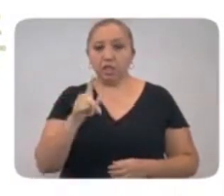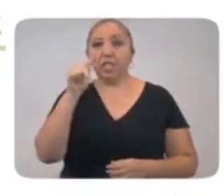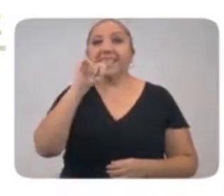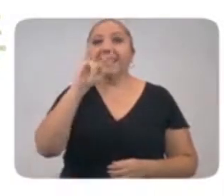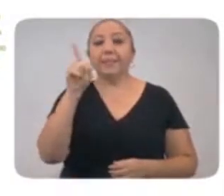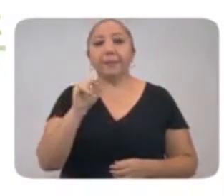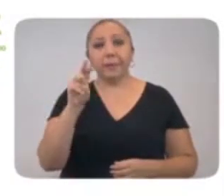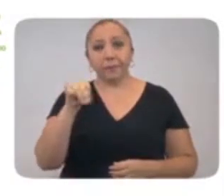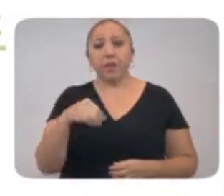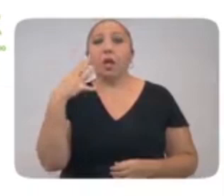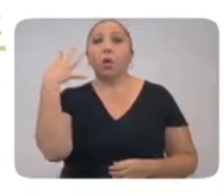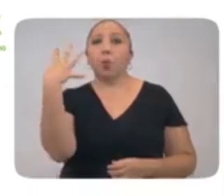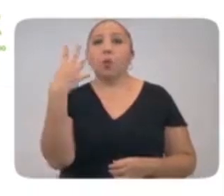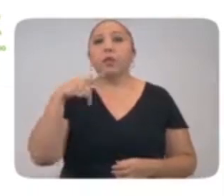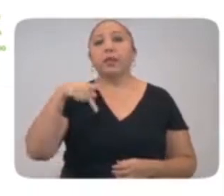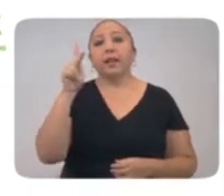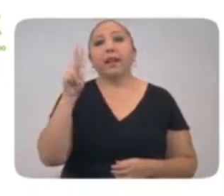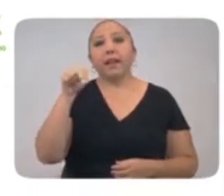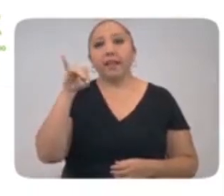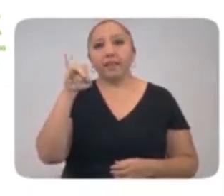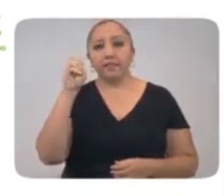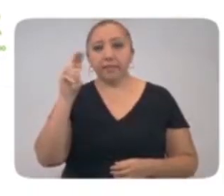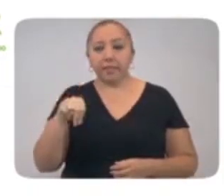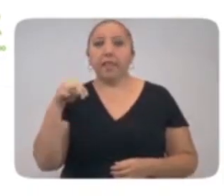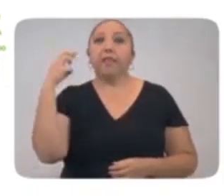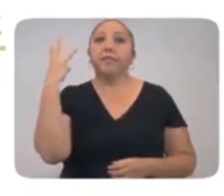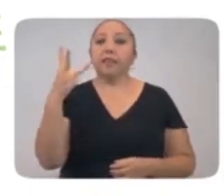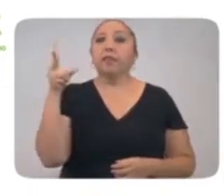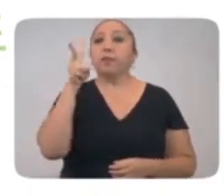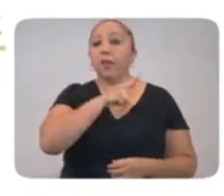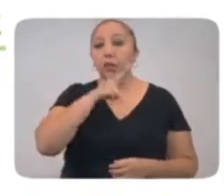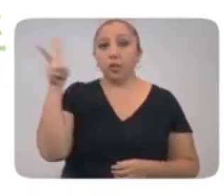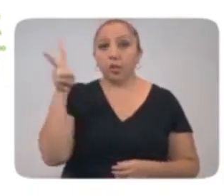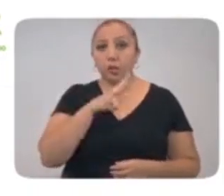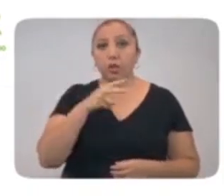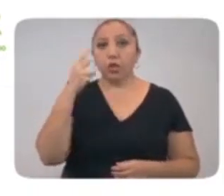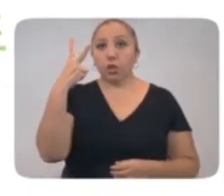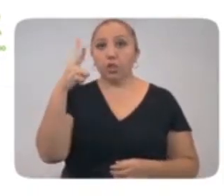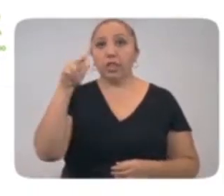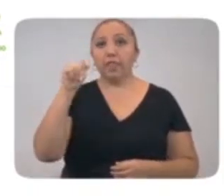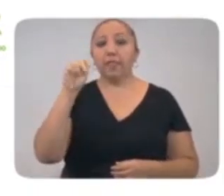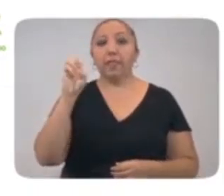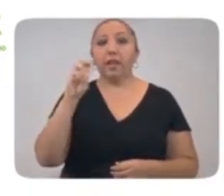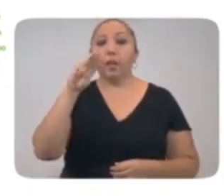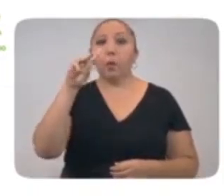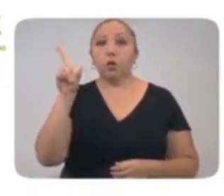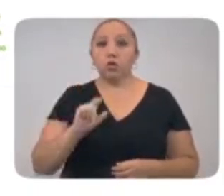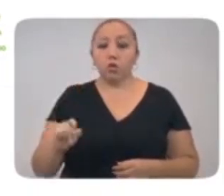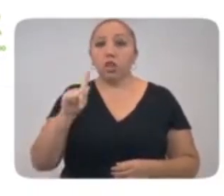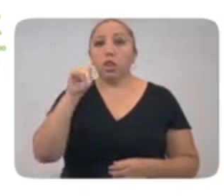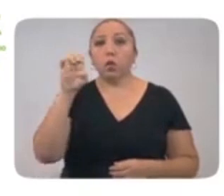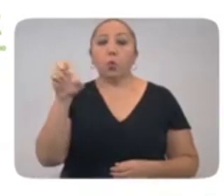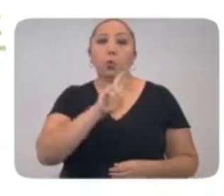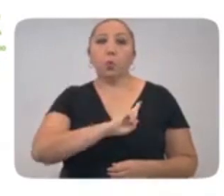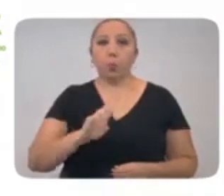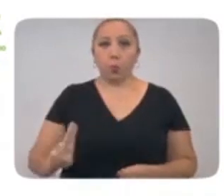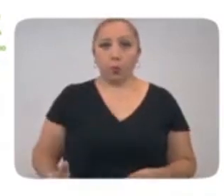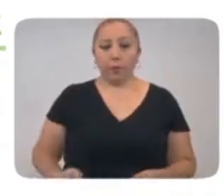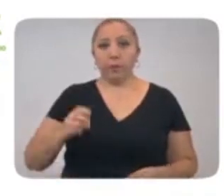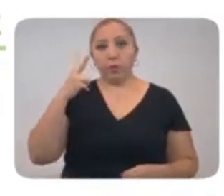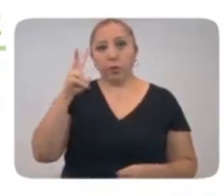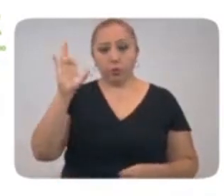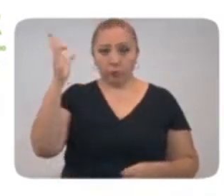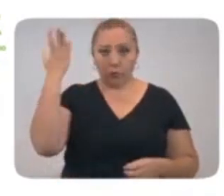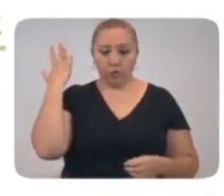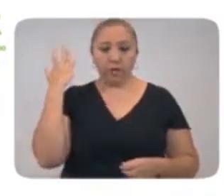Ticimín, 4 en Canacín, 3 en Valladolid, 2 en Temozón, Ticul y Humán, y 2